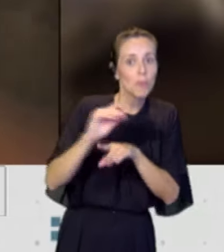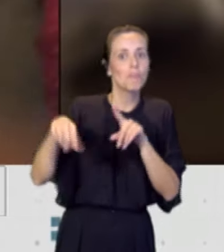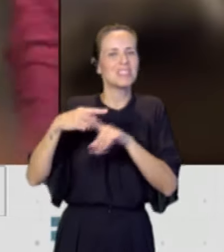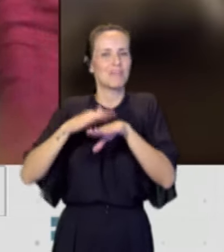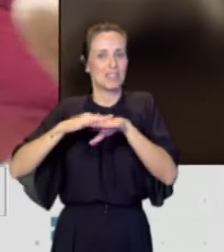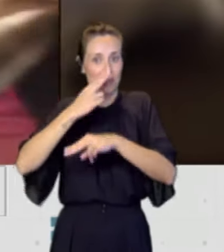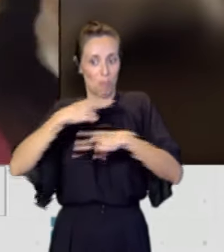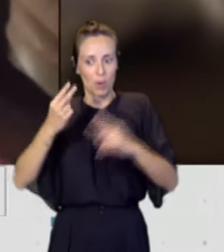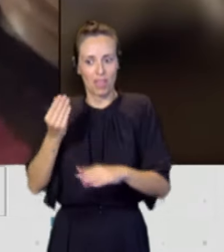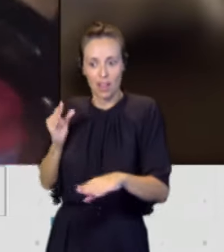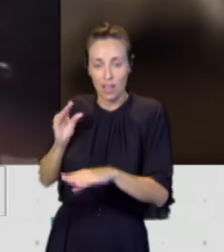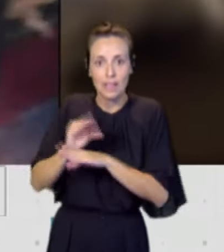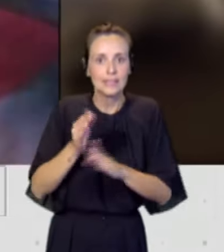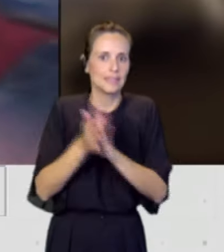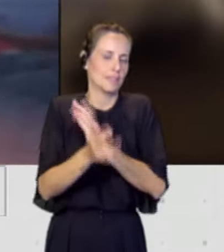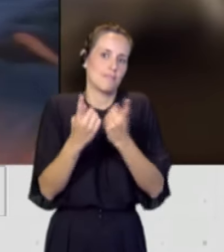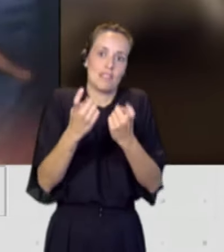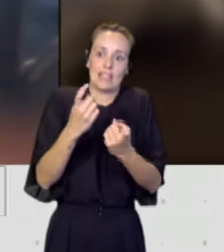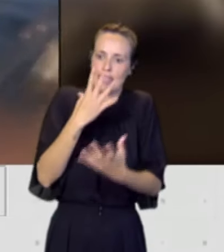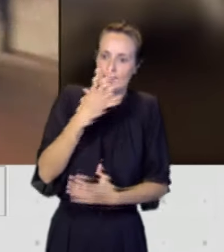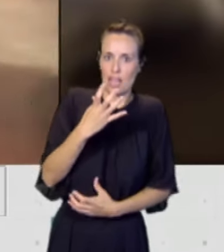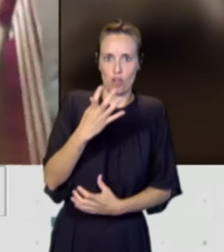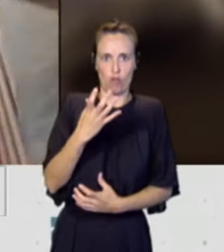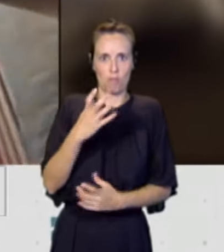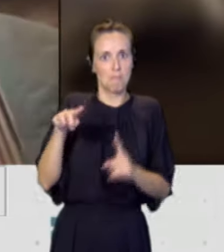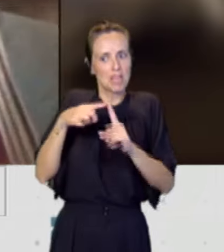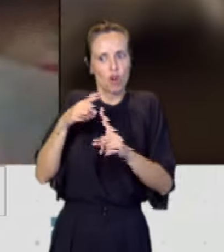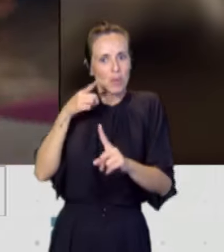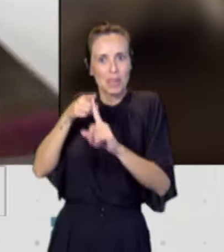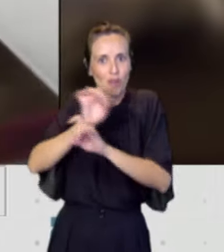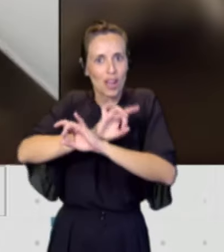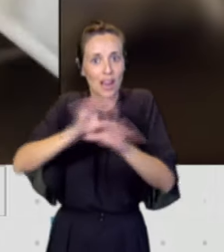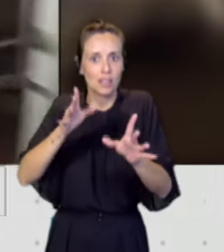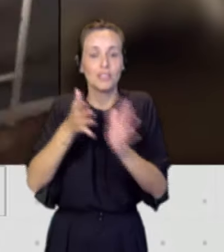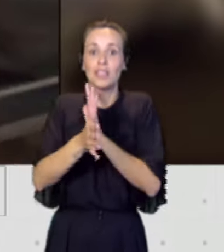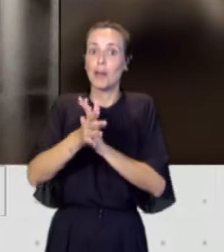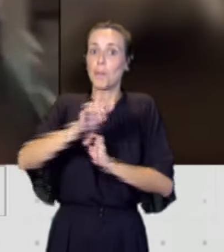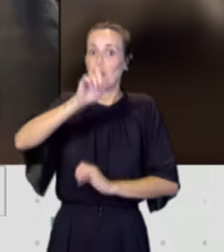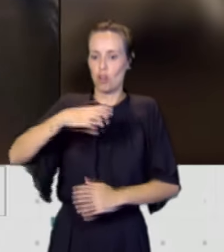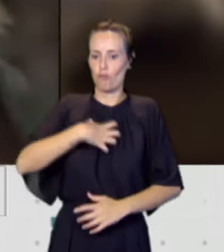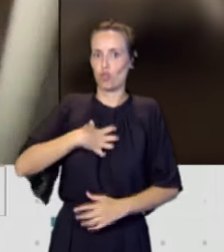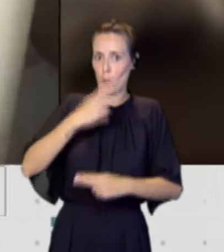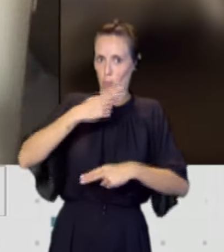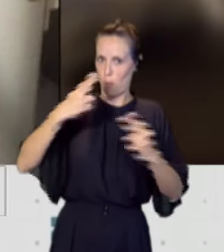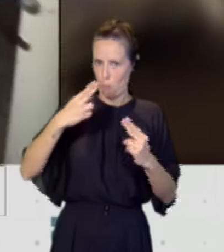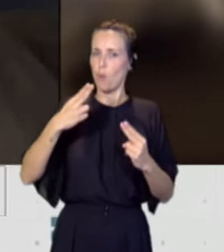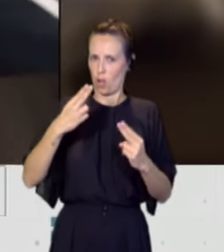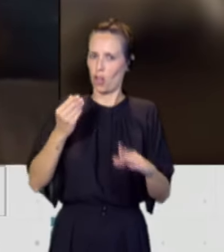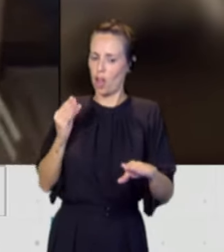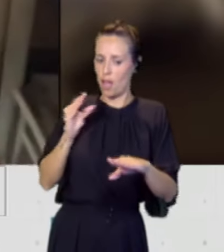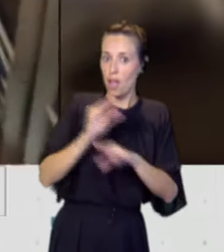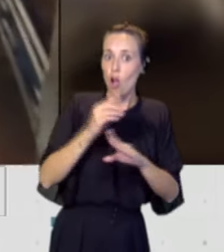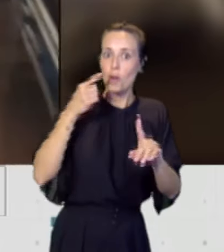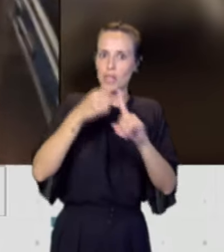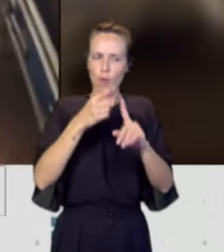una seriedad y una intencionalidad. Invertir no solamente en personal público que controle, que fiscalice, que supervise,